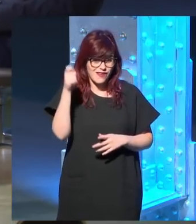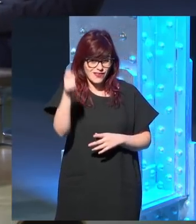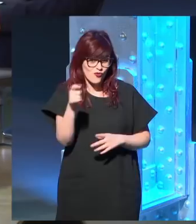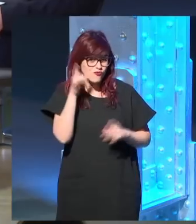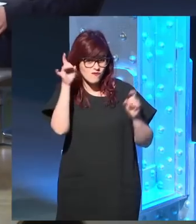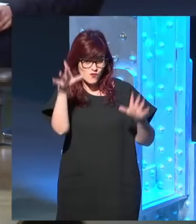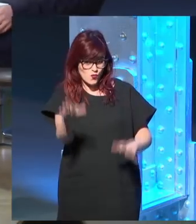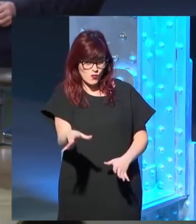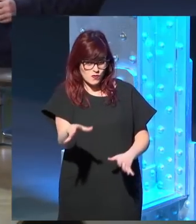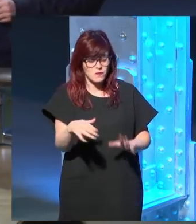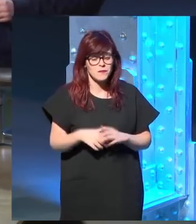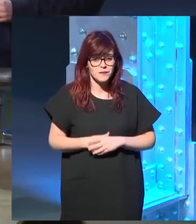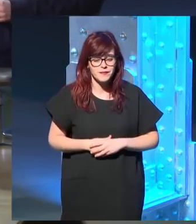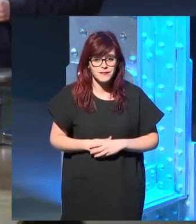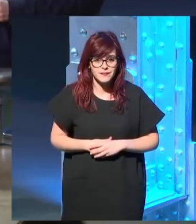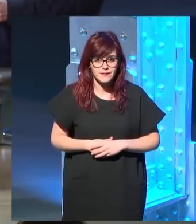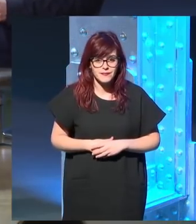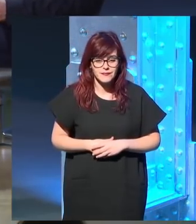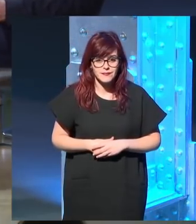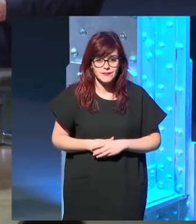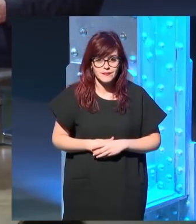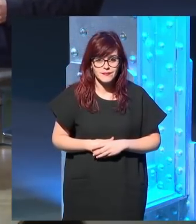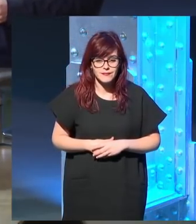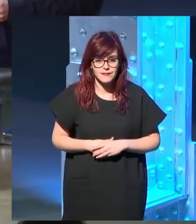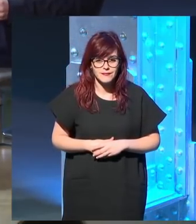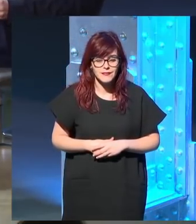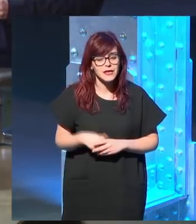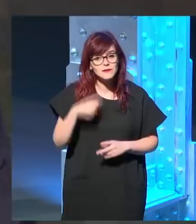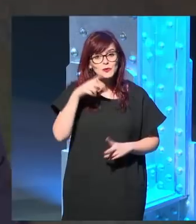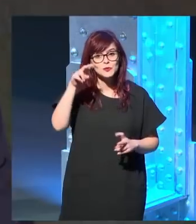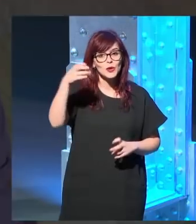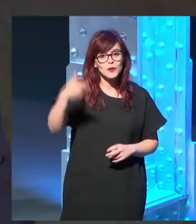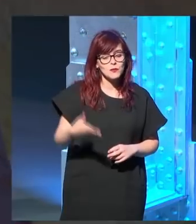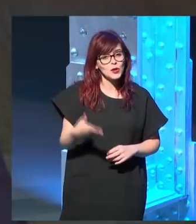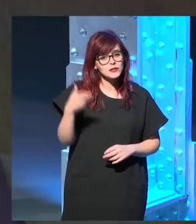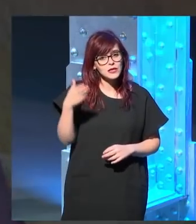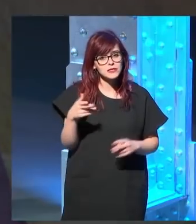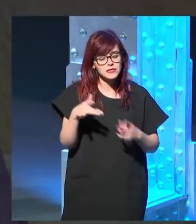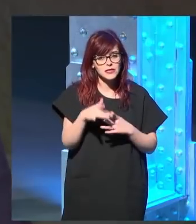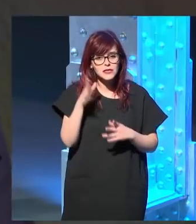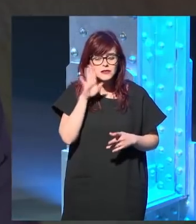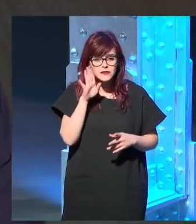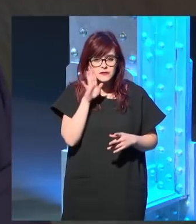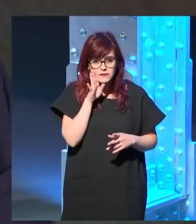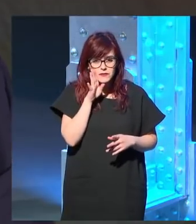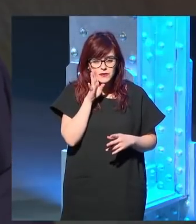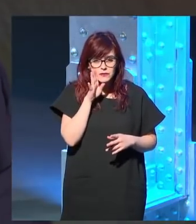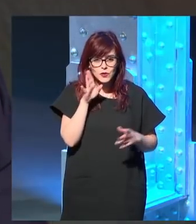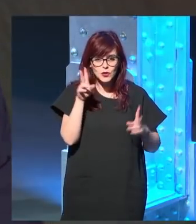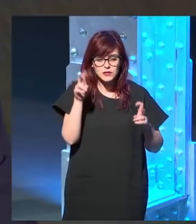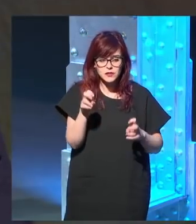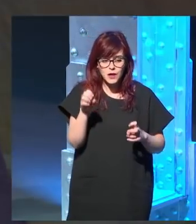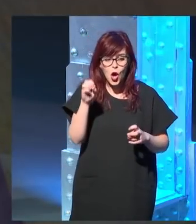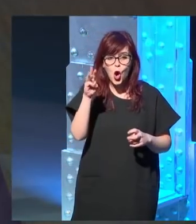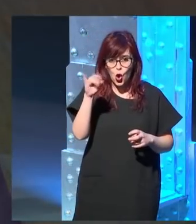Y en la, en este, en este caso es muy importante el papel del opio, y